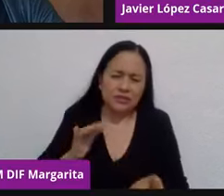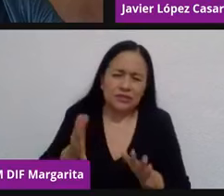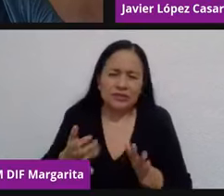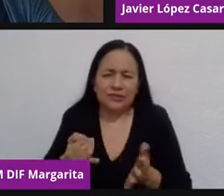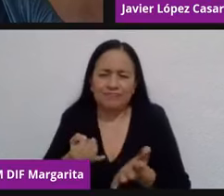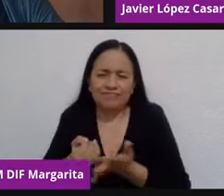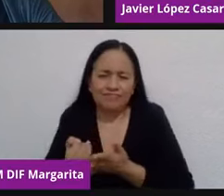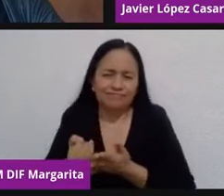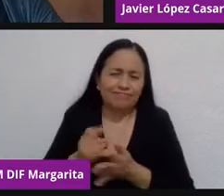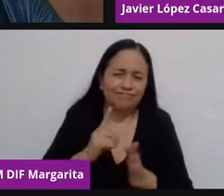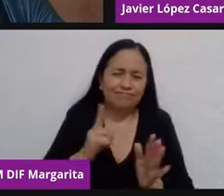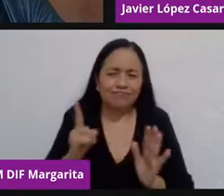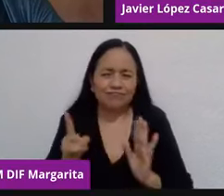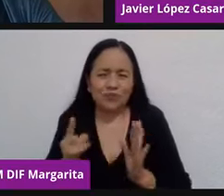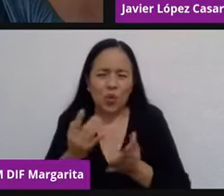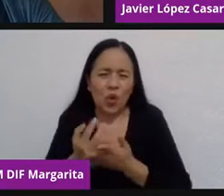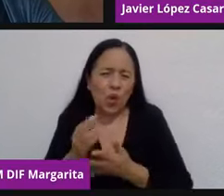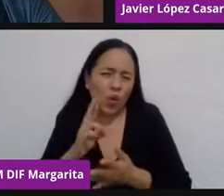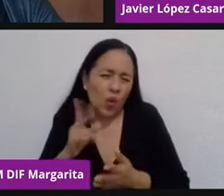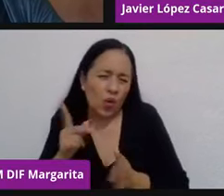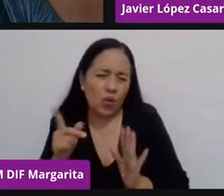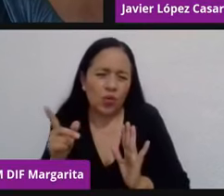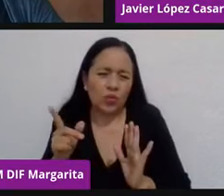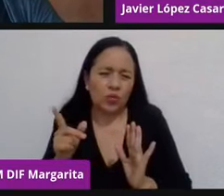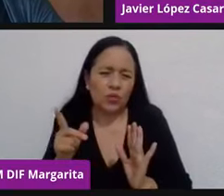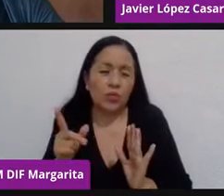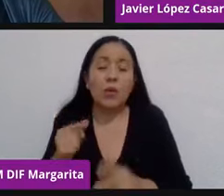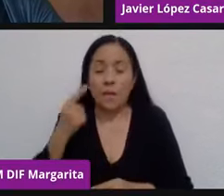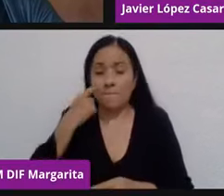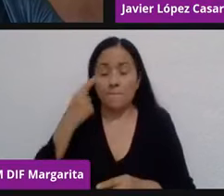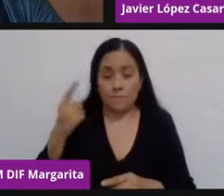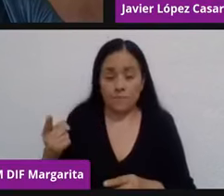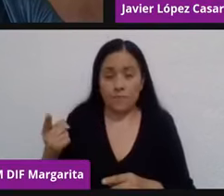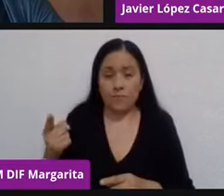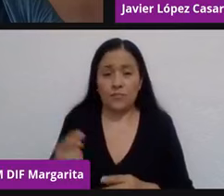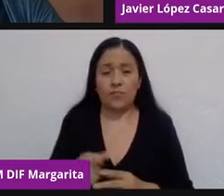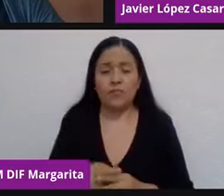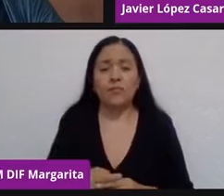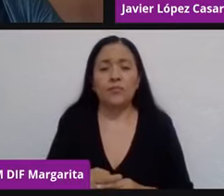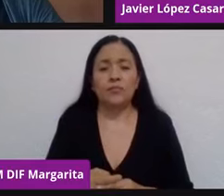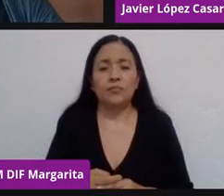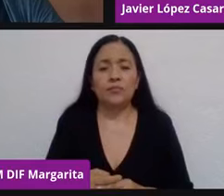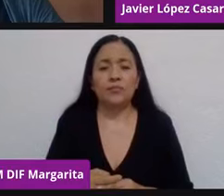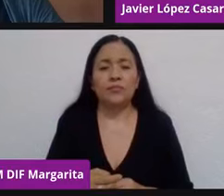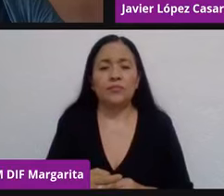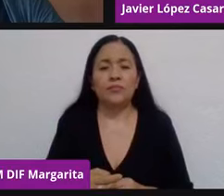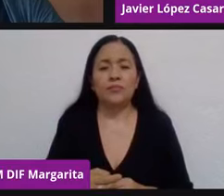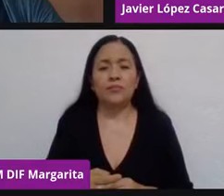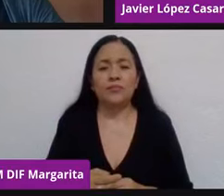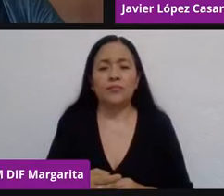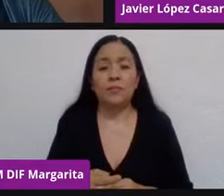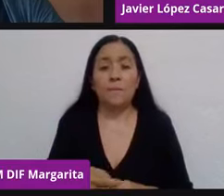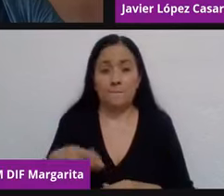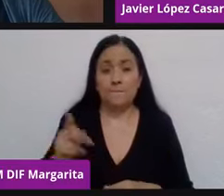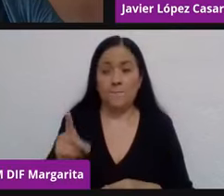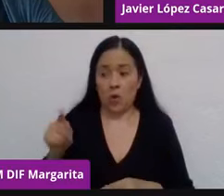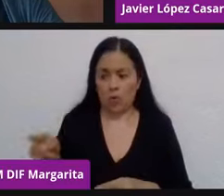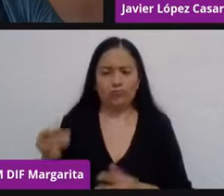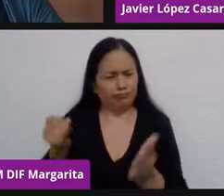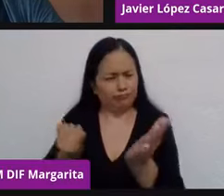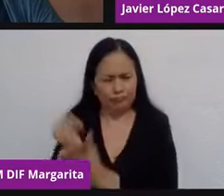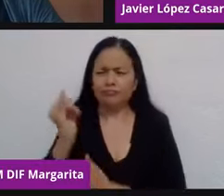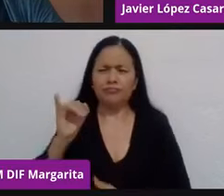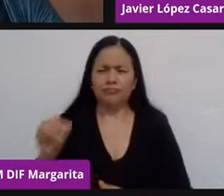a quien le gusta un riesgo mayor o menor y lo vemos en todo sentido. Entonces, cuando decides asumir esos